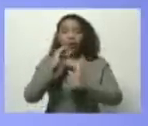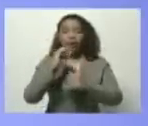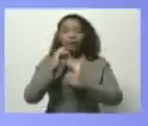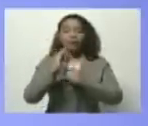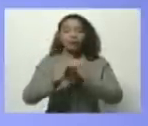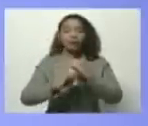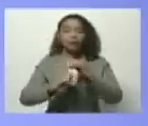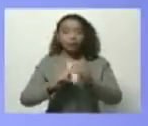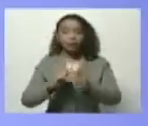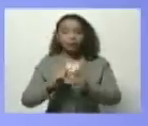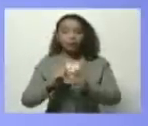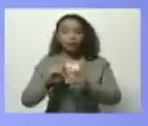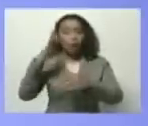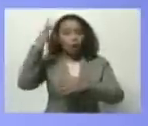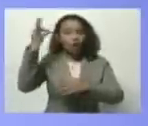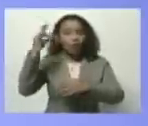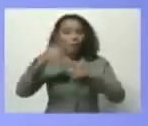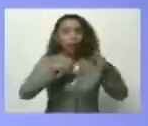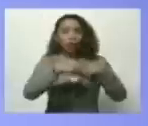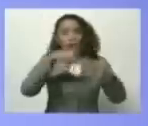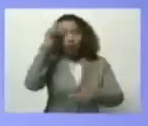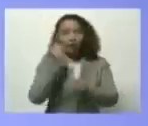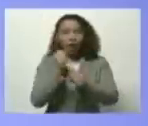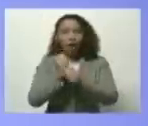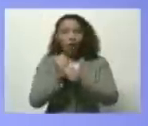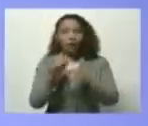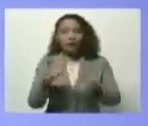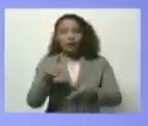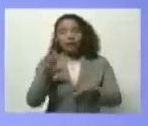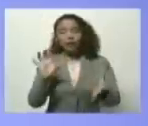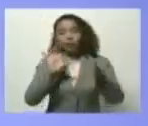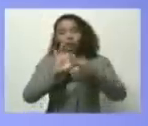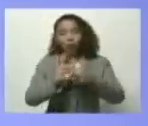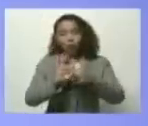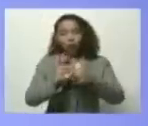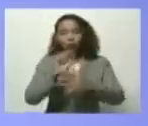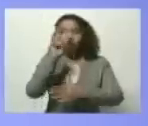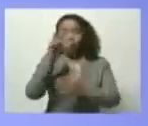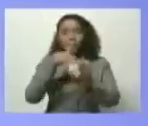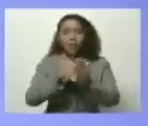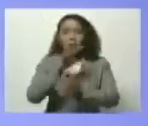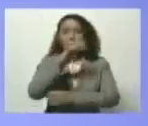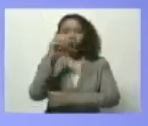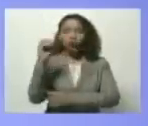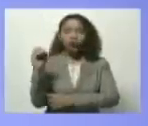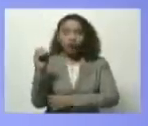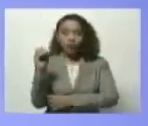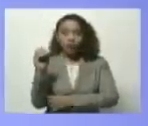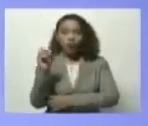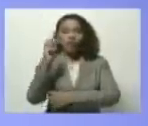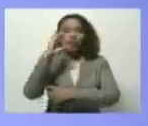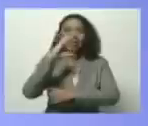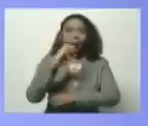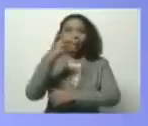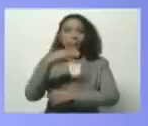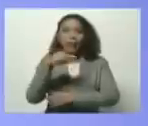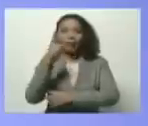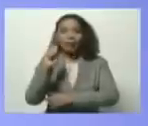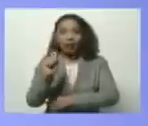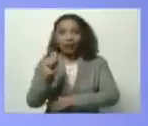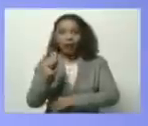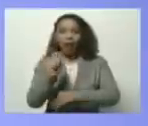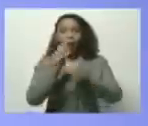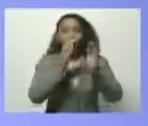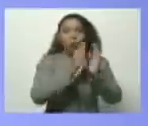del consejo productivo de los trabajadores un trabajo en articulación con los más de 2 mil 400 CPT organizados en el